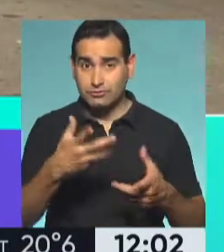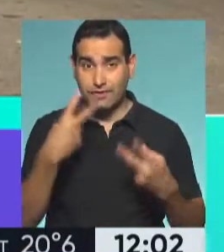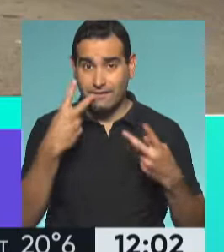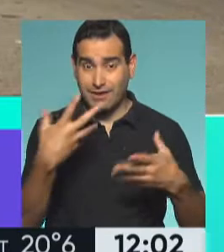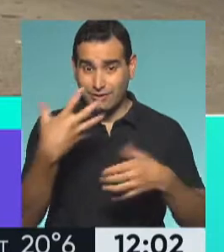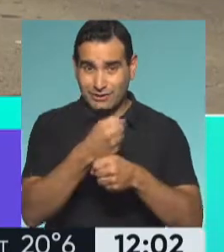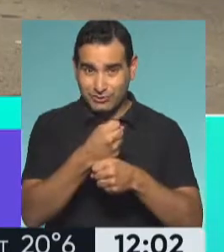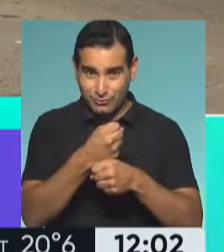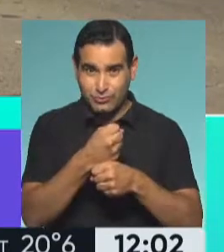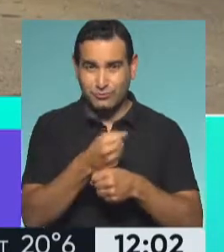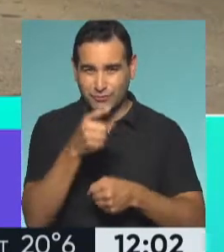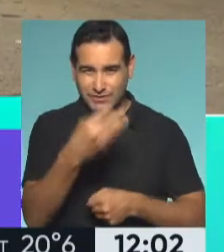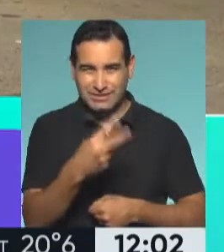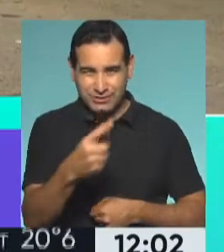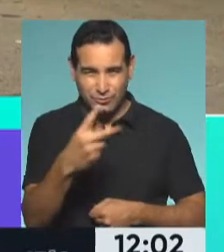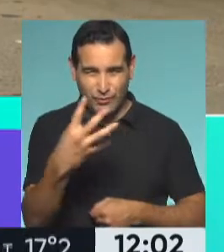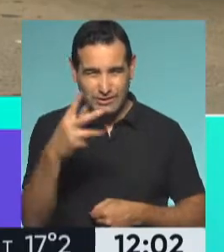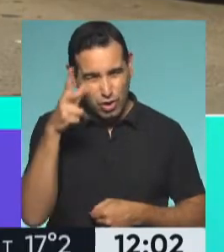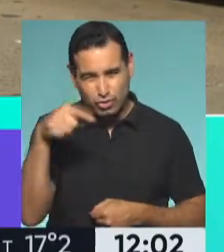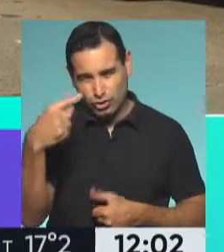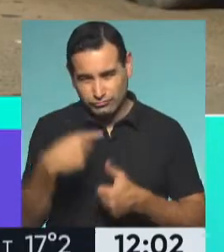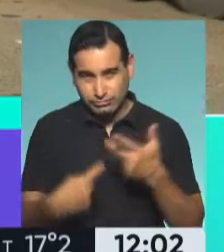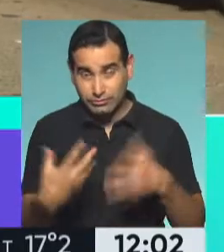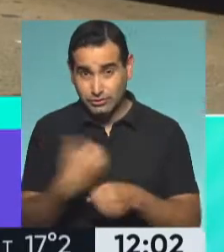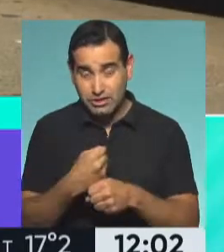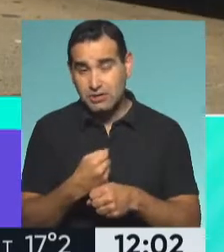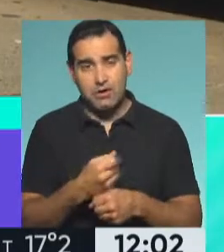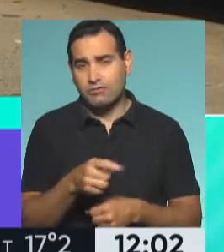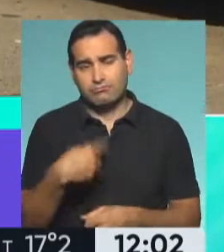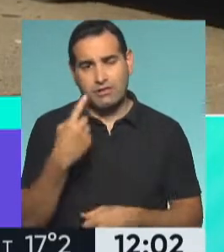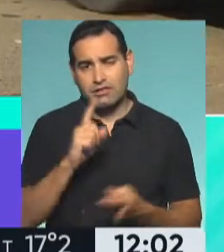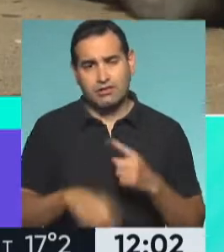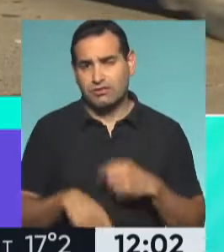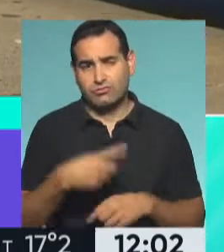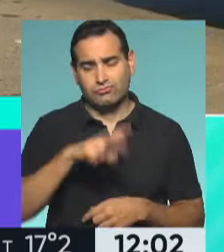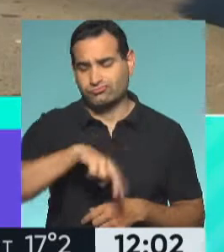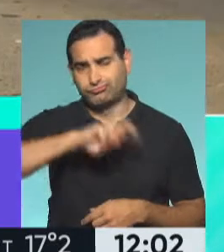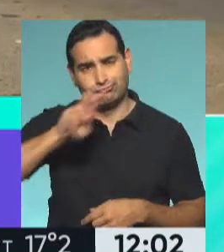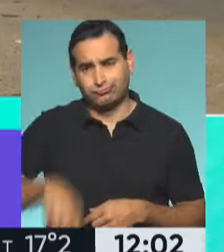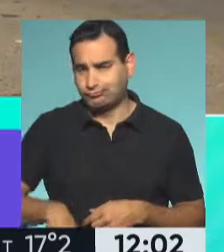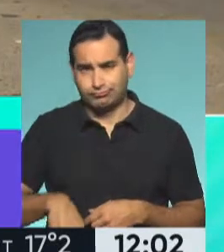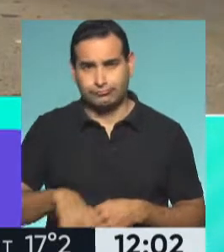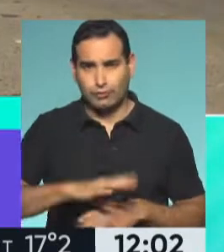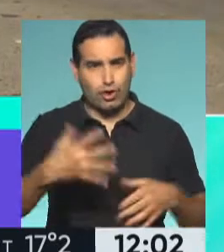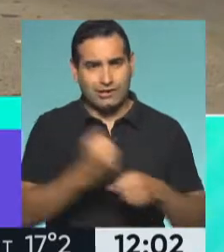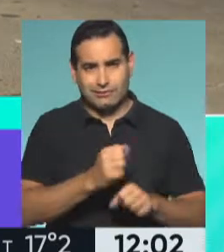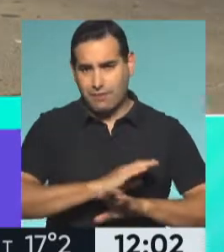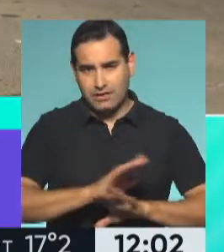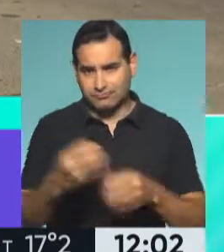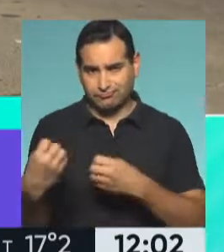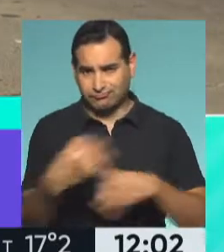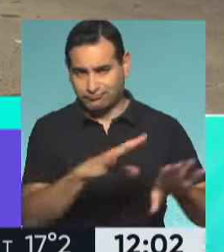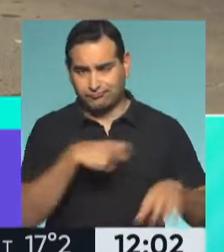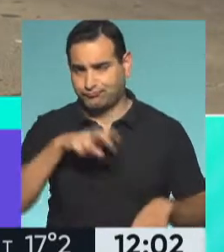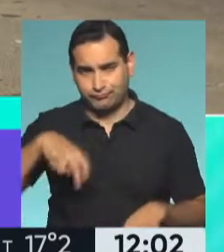recién estabas señalando vos el 148, entre otras líneas, optaban directamente por descender del vehículo, descender del colectivo y